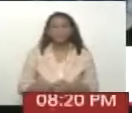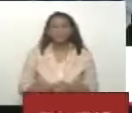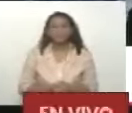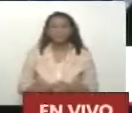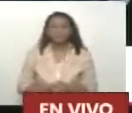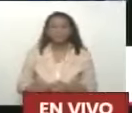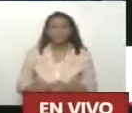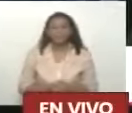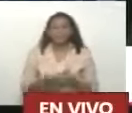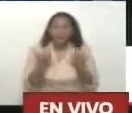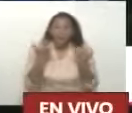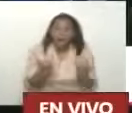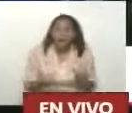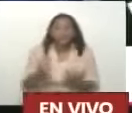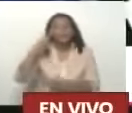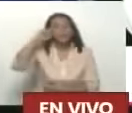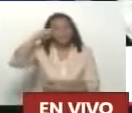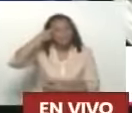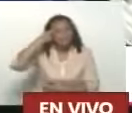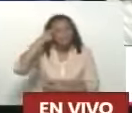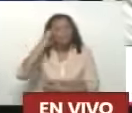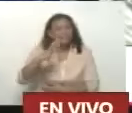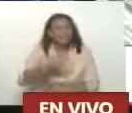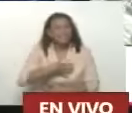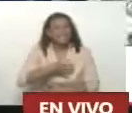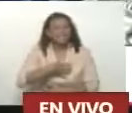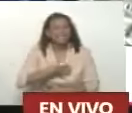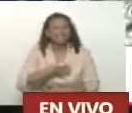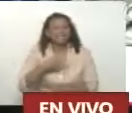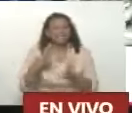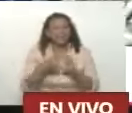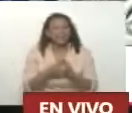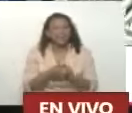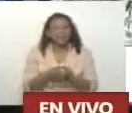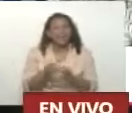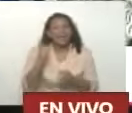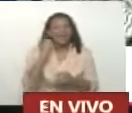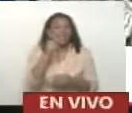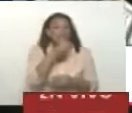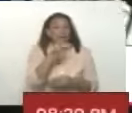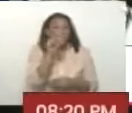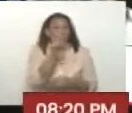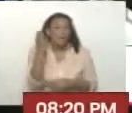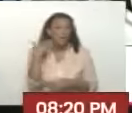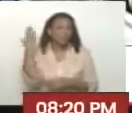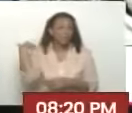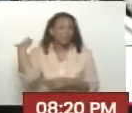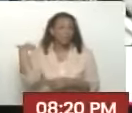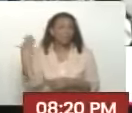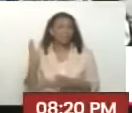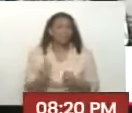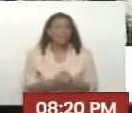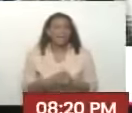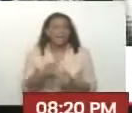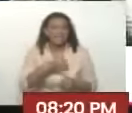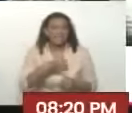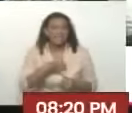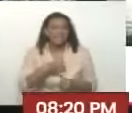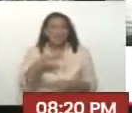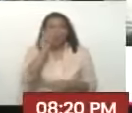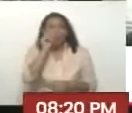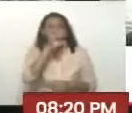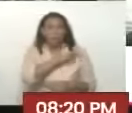Ahora si me acordé Del chiste De la semana pasada Silita El chiste del señor